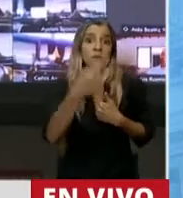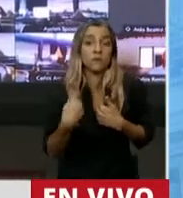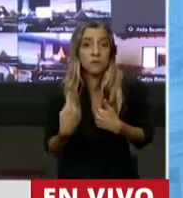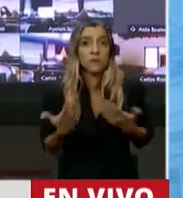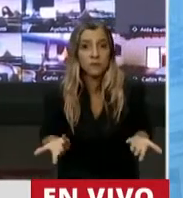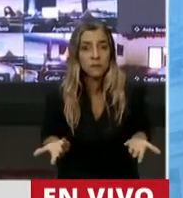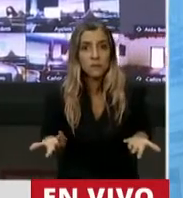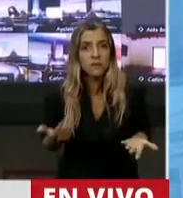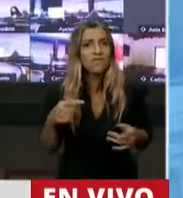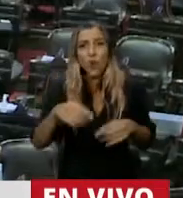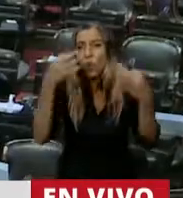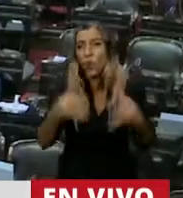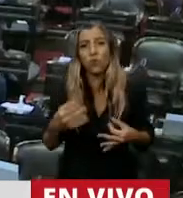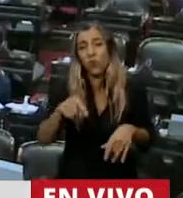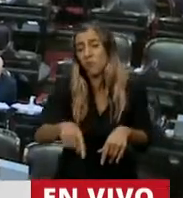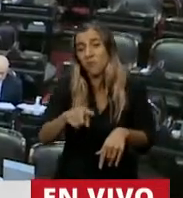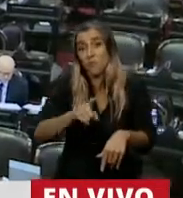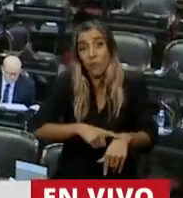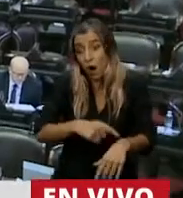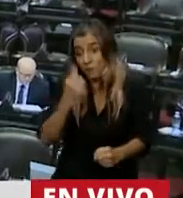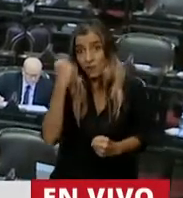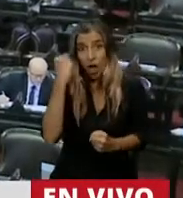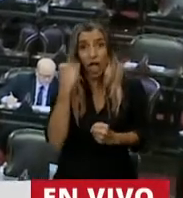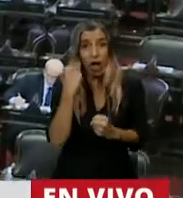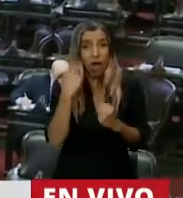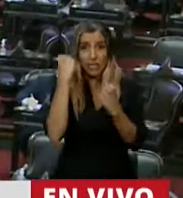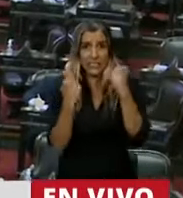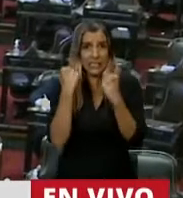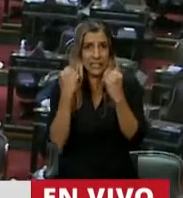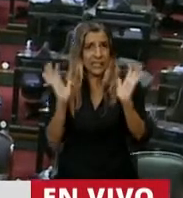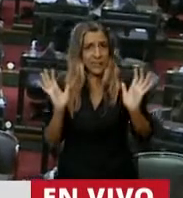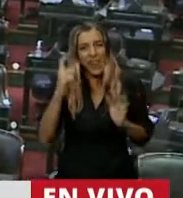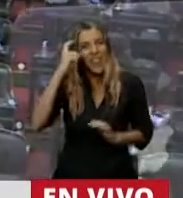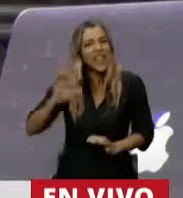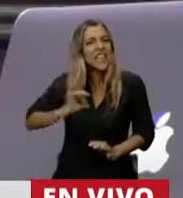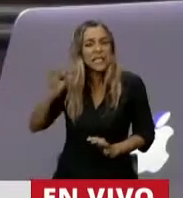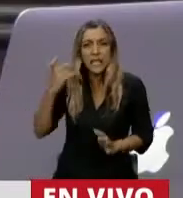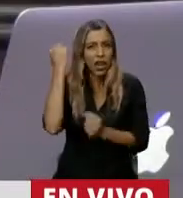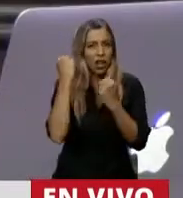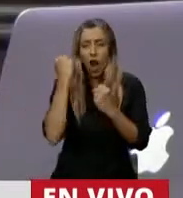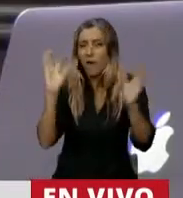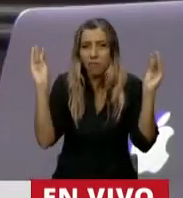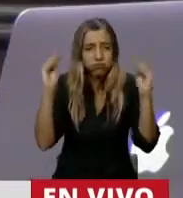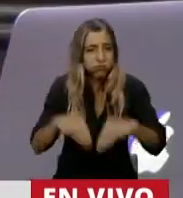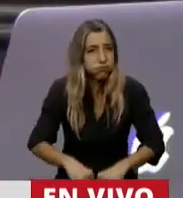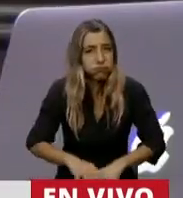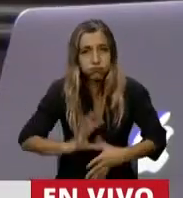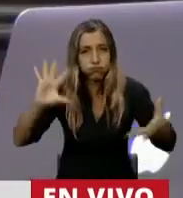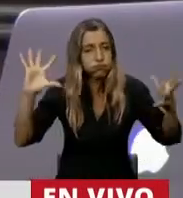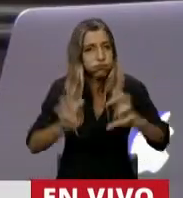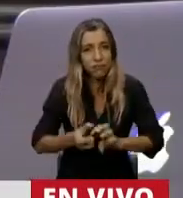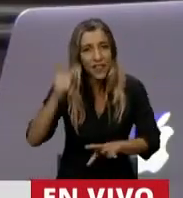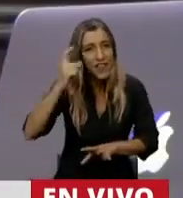de una recesión, yo diría de una hiperrecesión que lleva más de 10 años, una depresión económica que lleva más